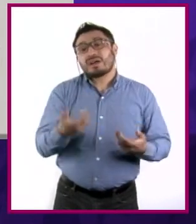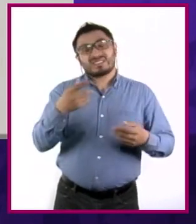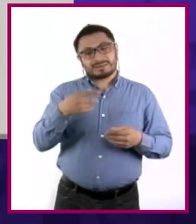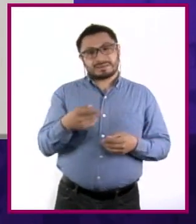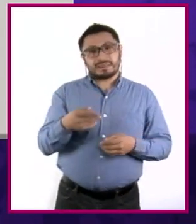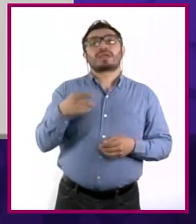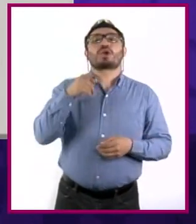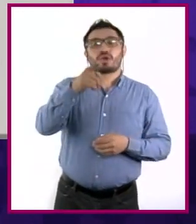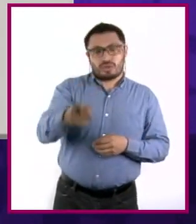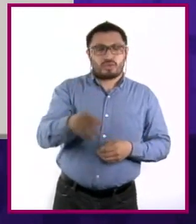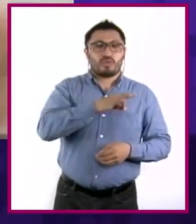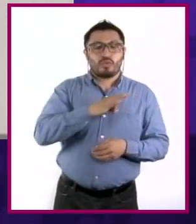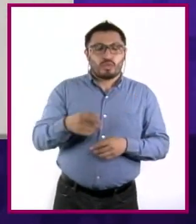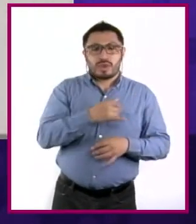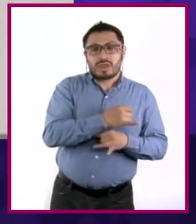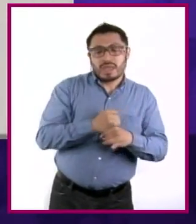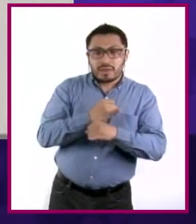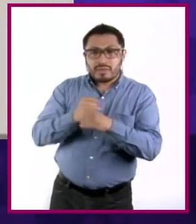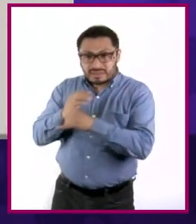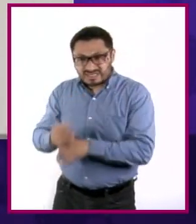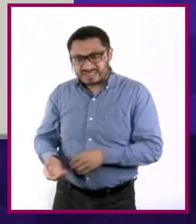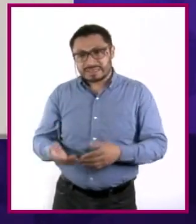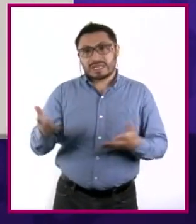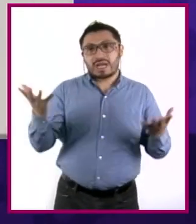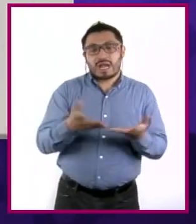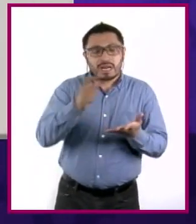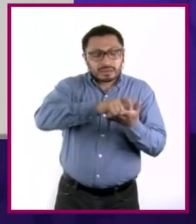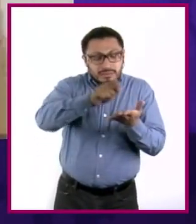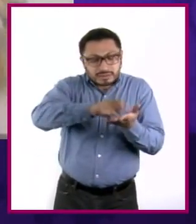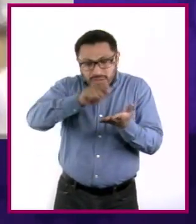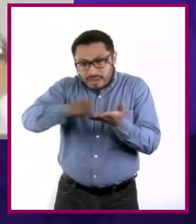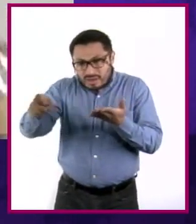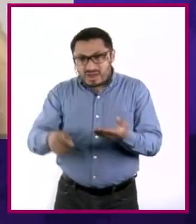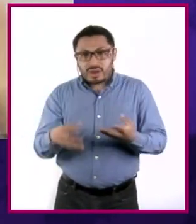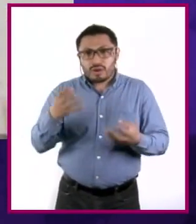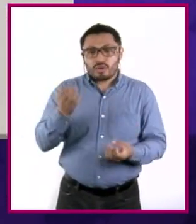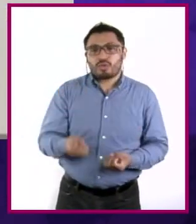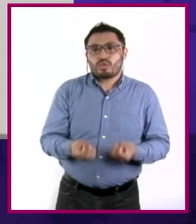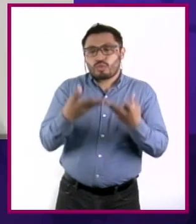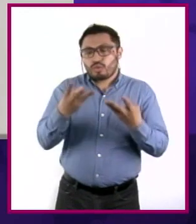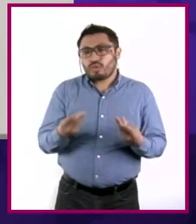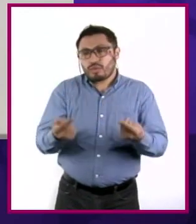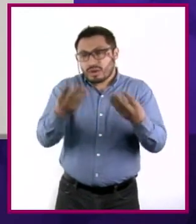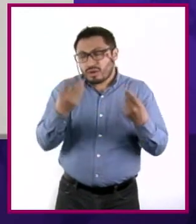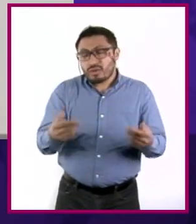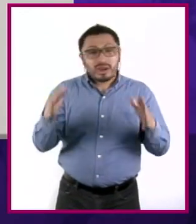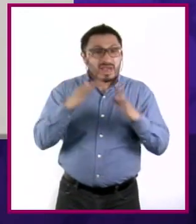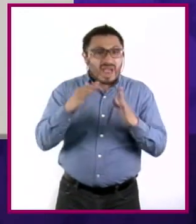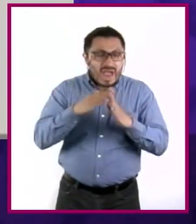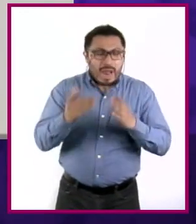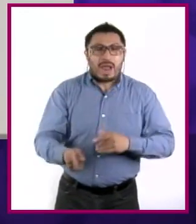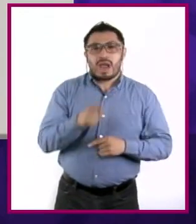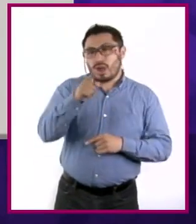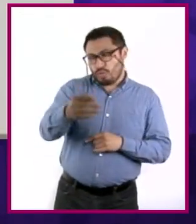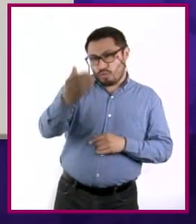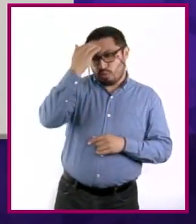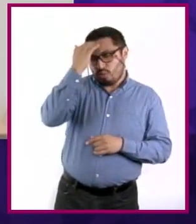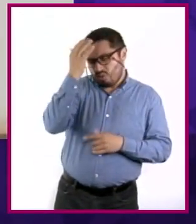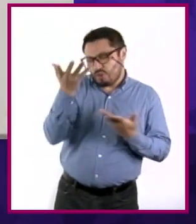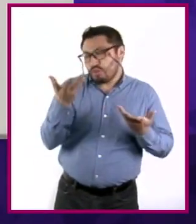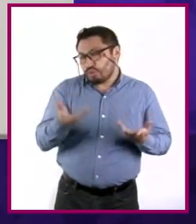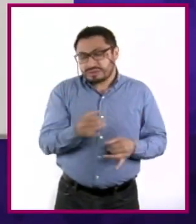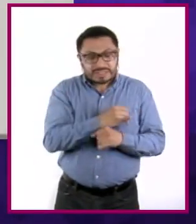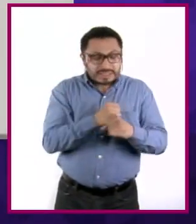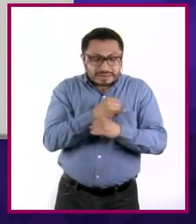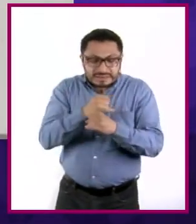puedas adquirir estas herramientas como hacer un presupuesto o conocer los gastos. A lo mejor lo que puedes hacer es empezar a conocer un poco los gastos de tu casa